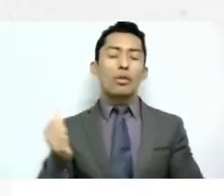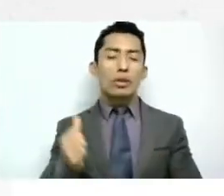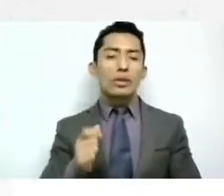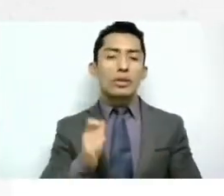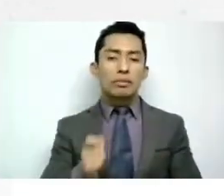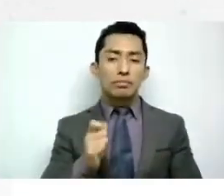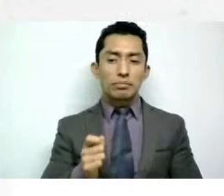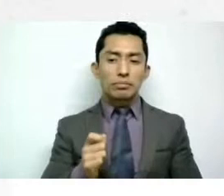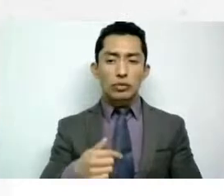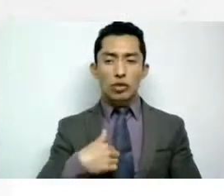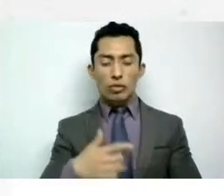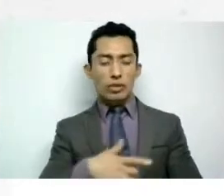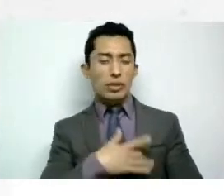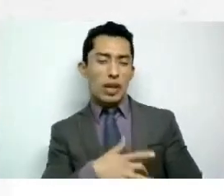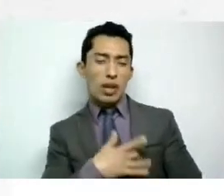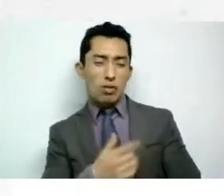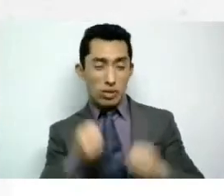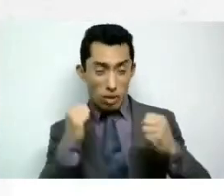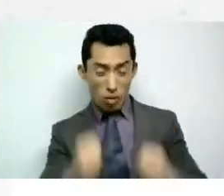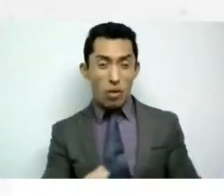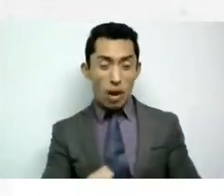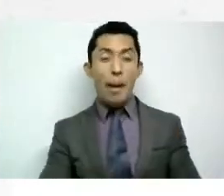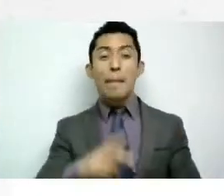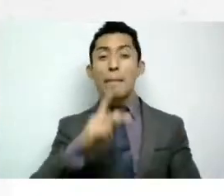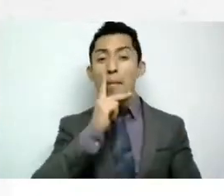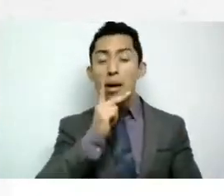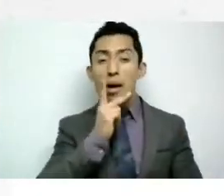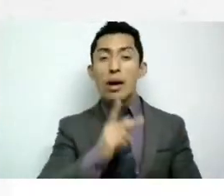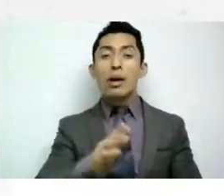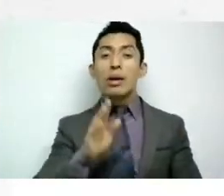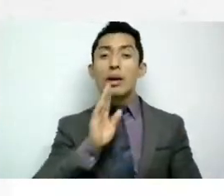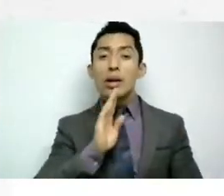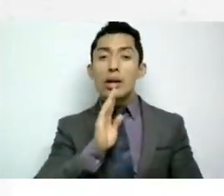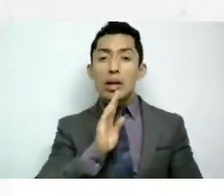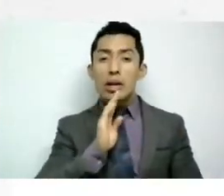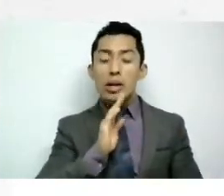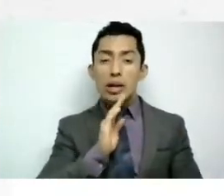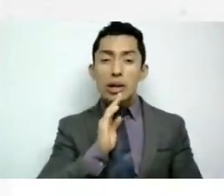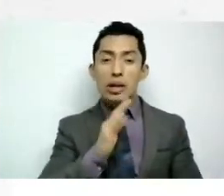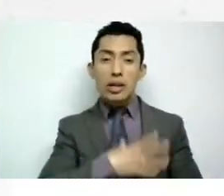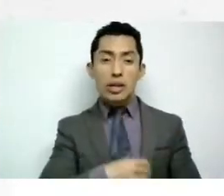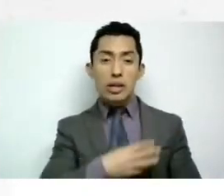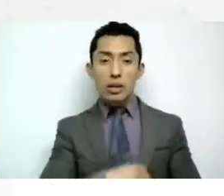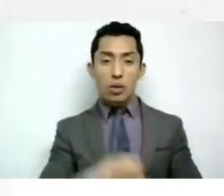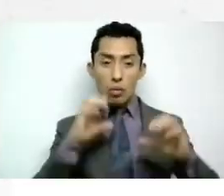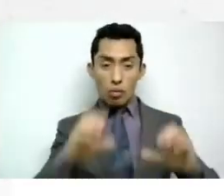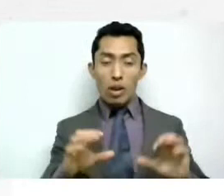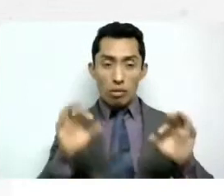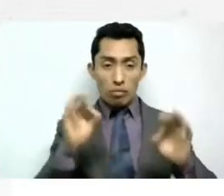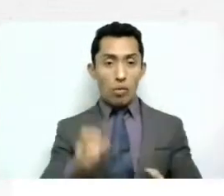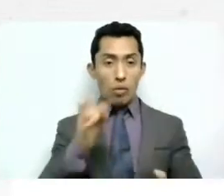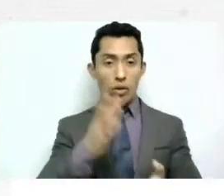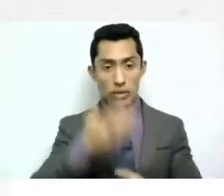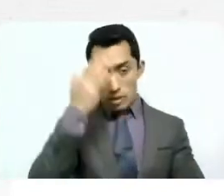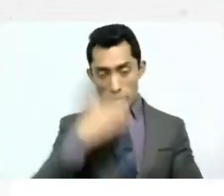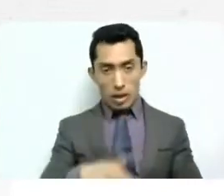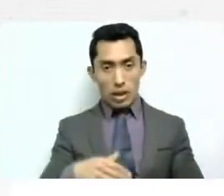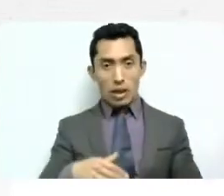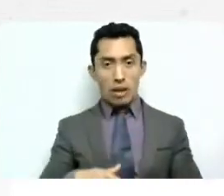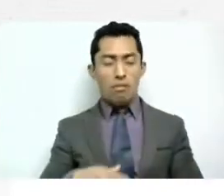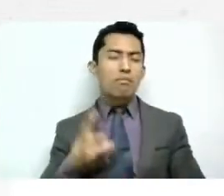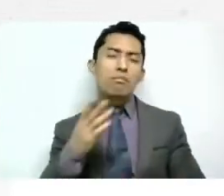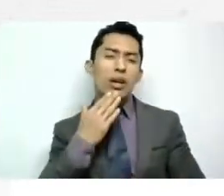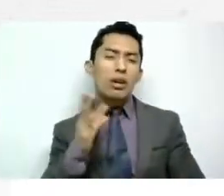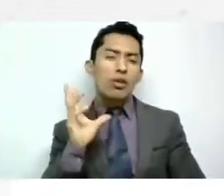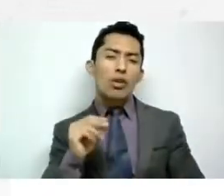yo no estoy tan segura de que en todos los casos los papás sean los que mejor saben cómo cuidar a los niños ni que sea lo mejor para esos de hecho